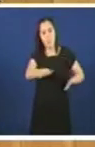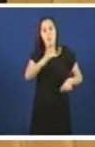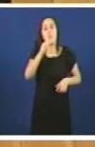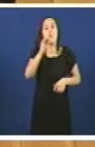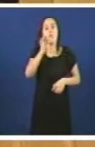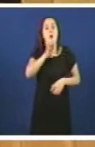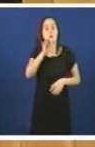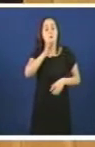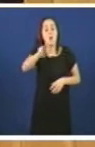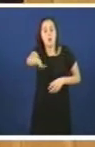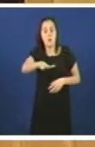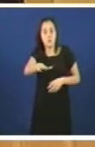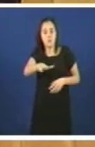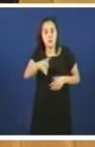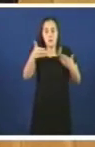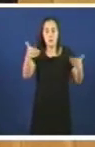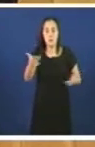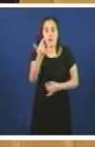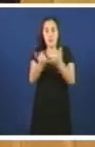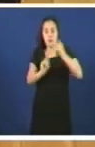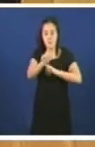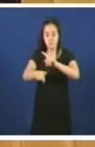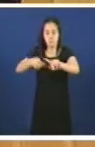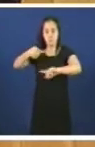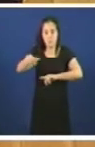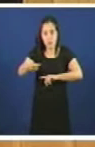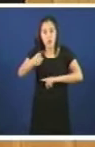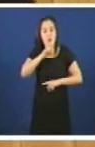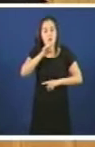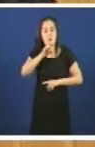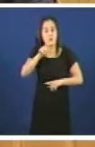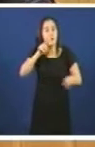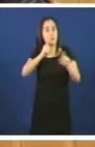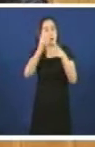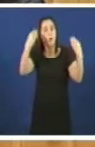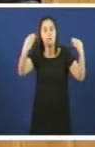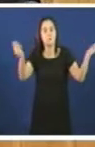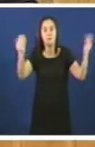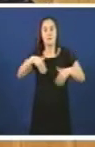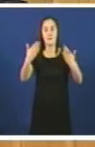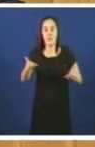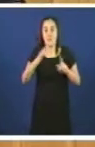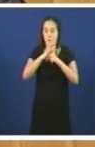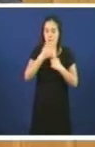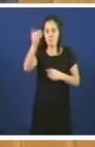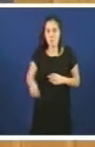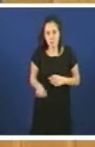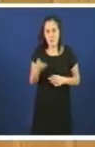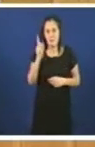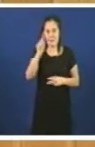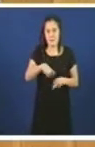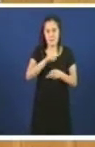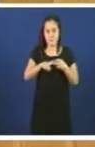polo español o que conleva a non transmisión do galego a xeracións máis novas. Esta gravísima situación insírese, ademais,